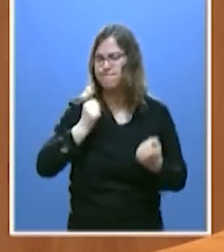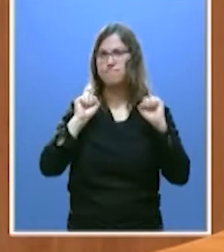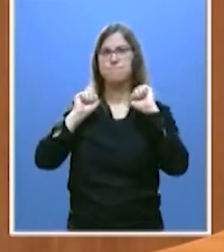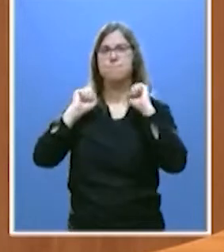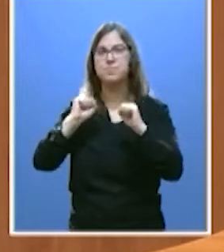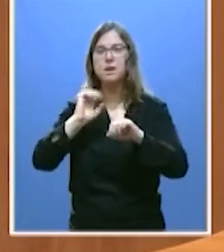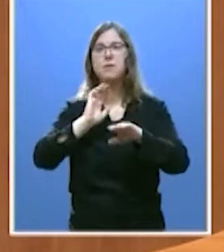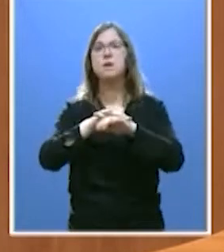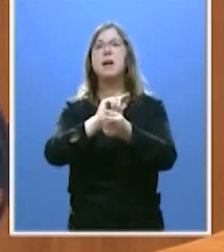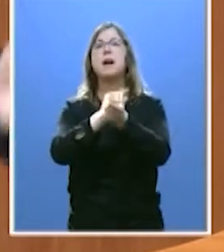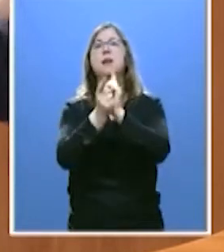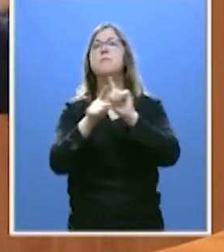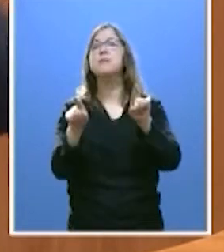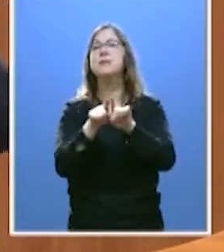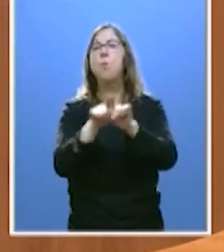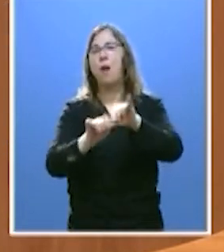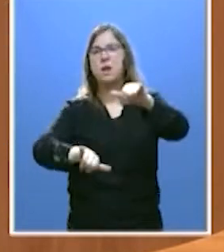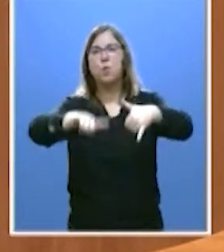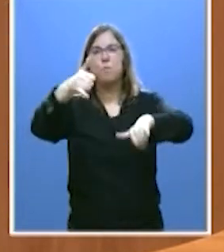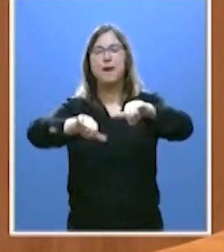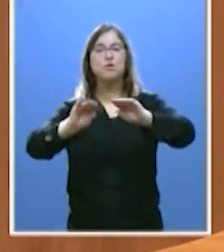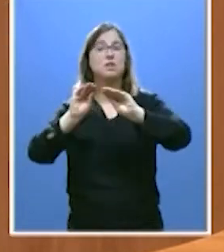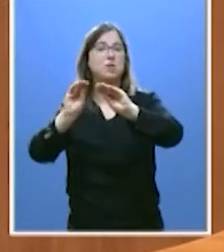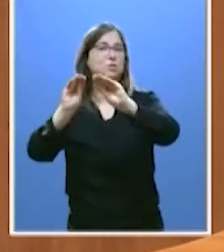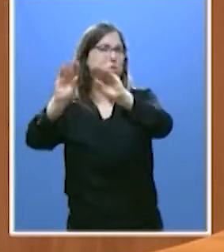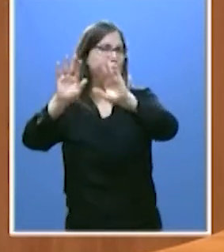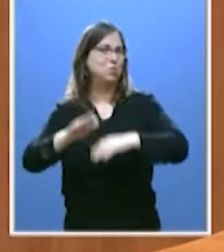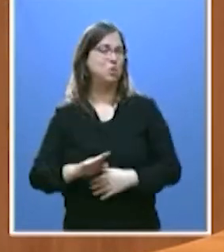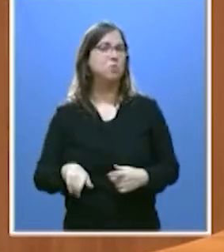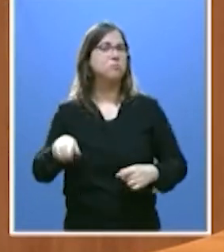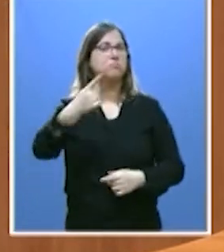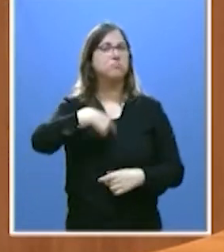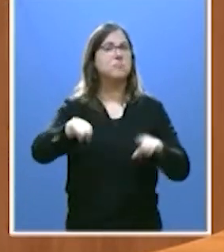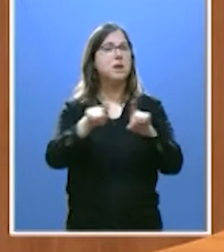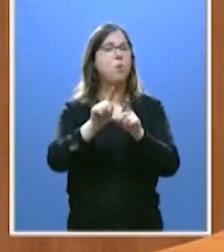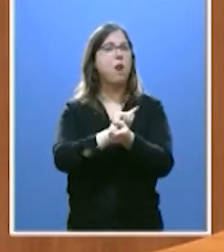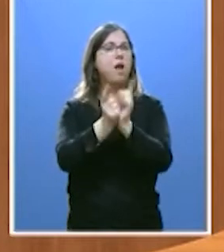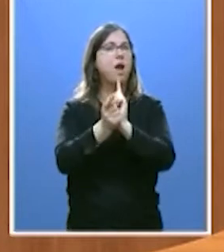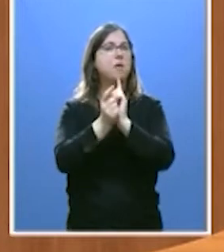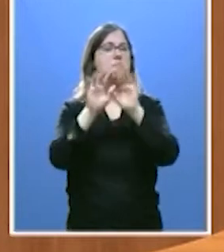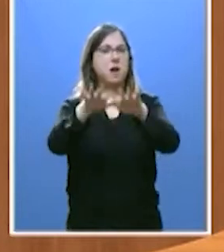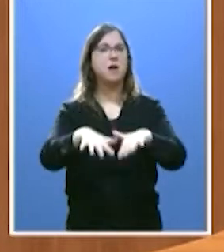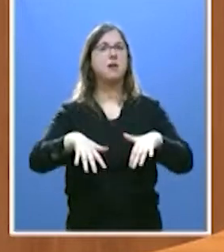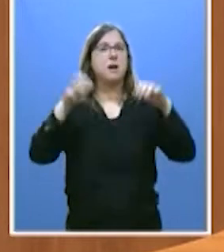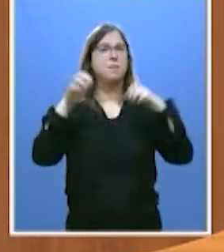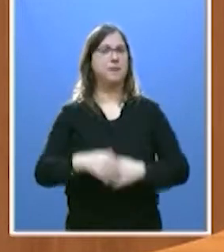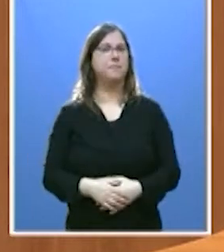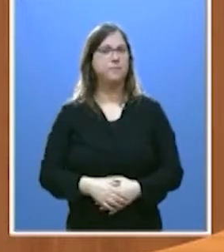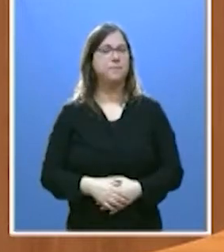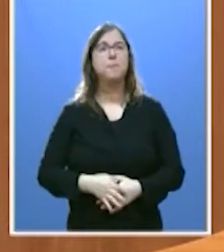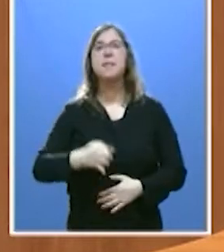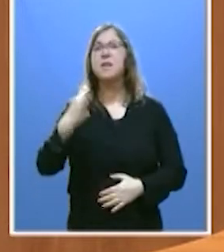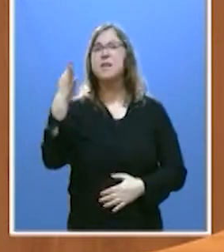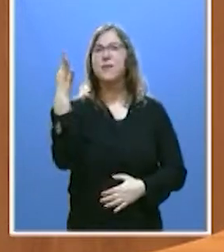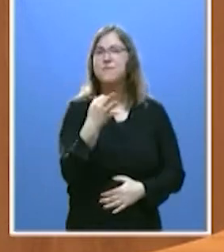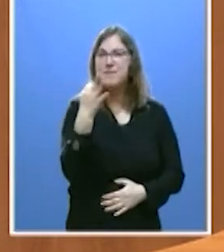convertirnos en las marionetas de este guiñuel en el que han intentado convertir esta Cámara. Tenemos la obligación de defender